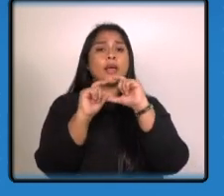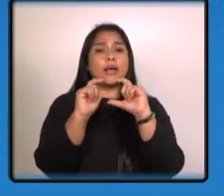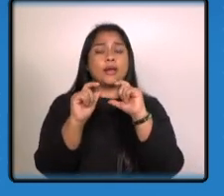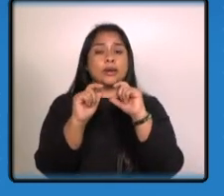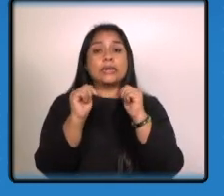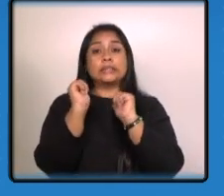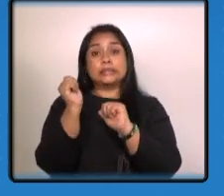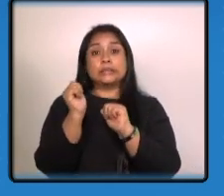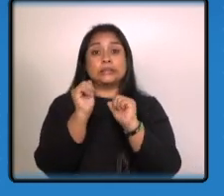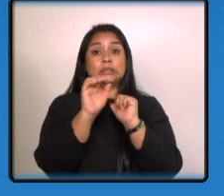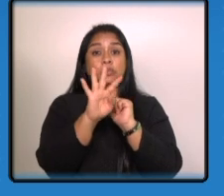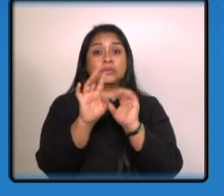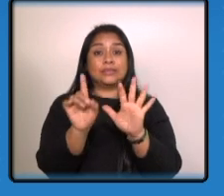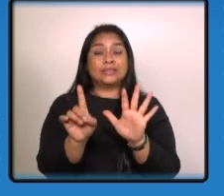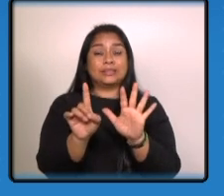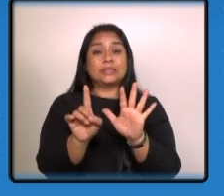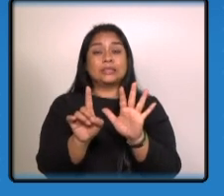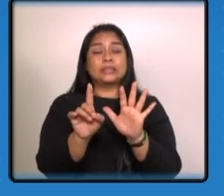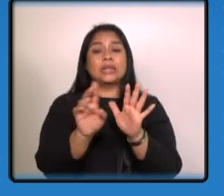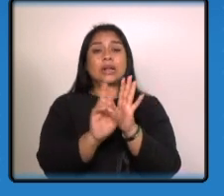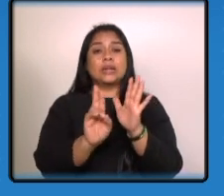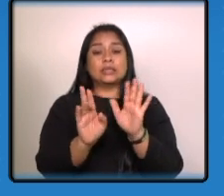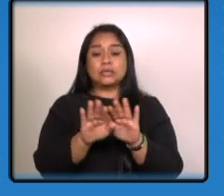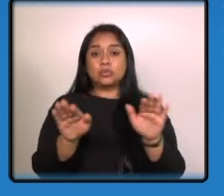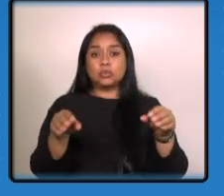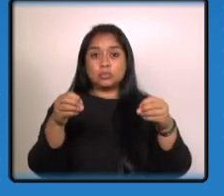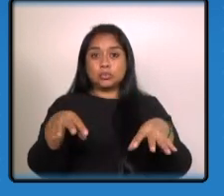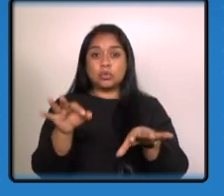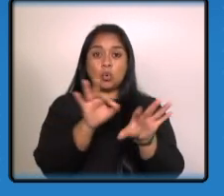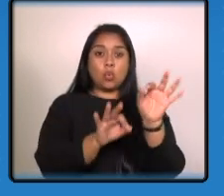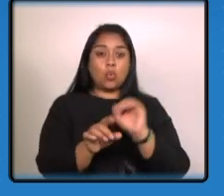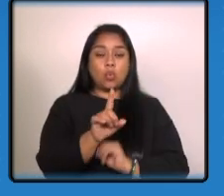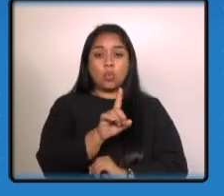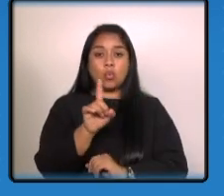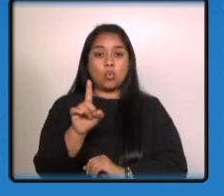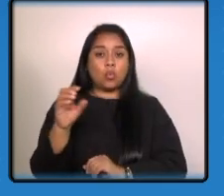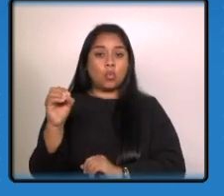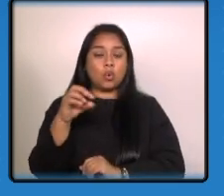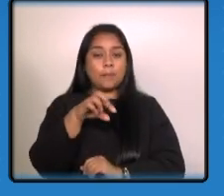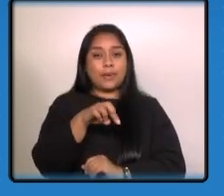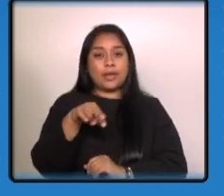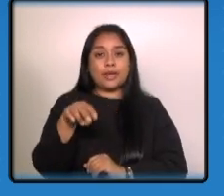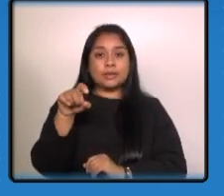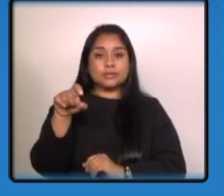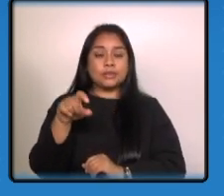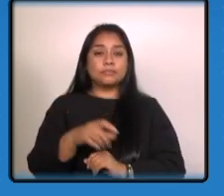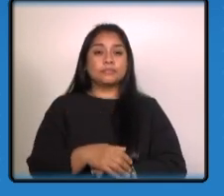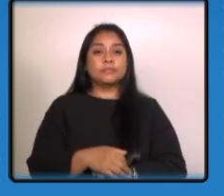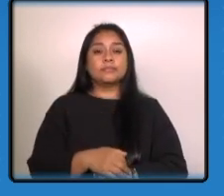1546 de Alerta Alba Kenneth o al 110 de la Policía Nacional Civil